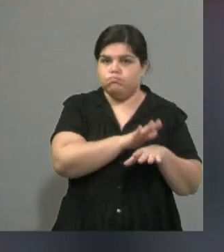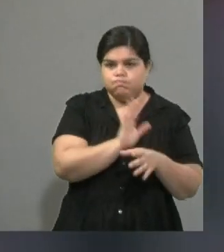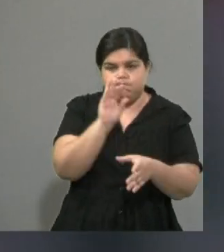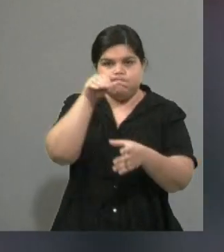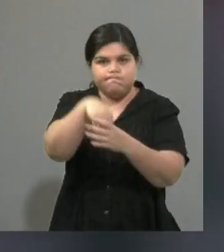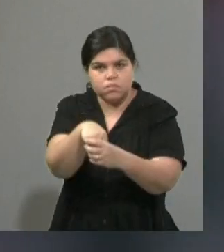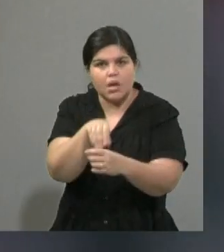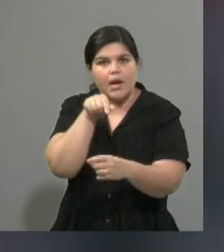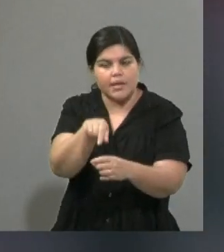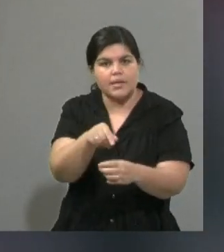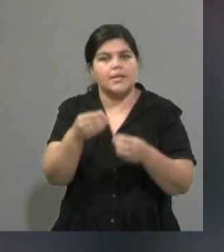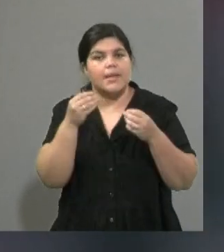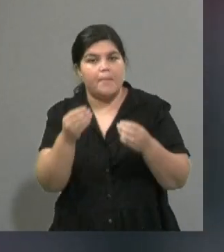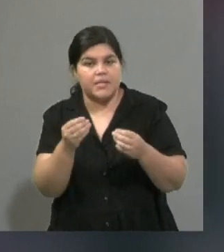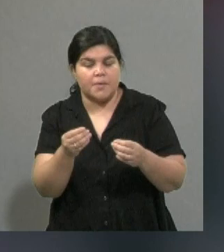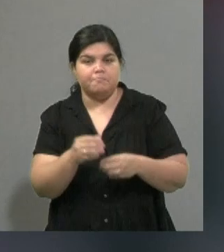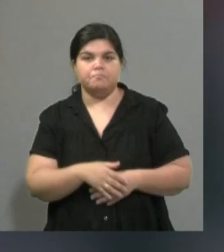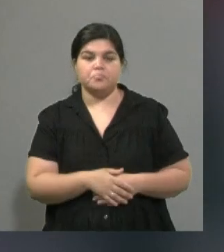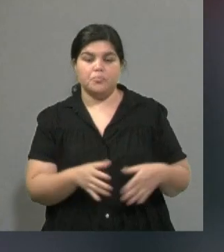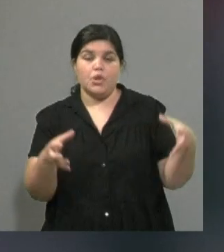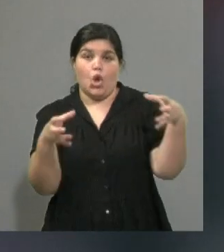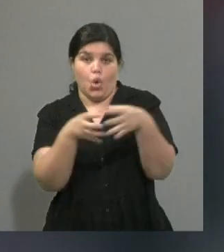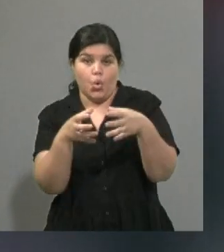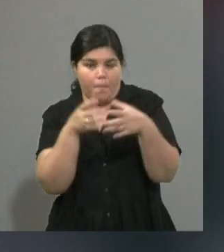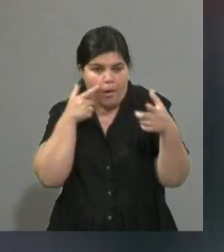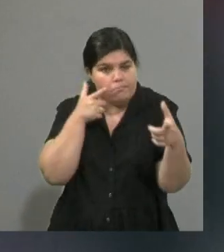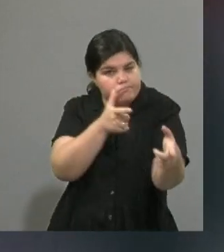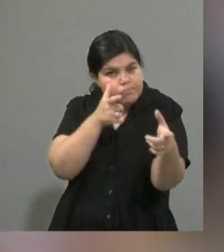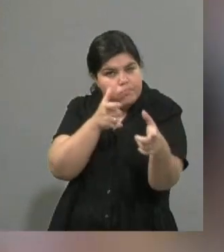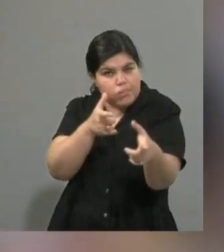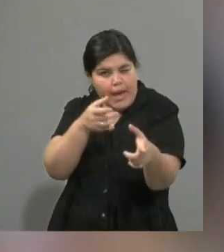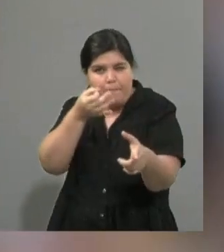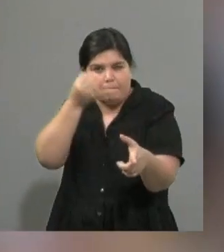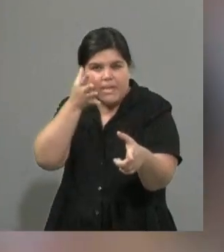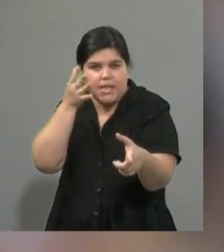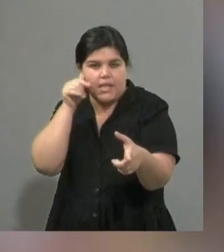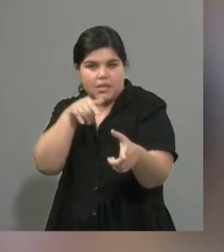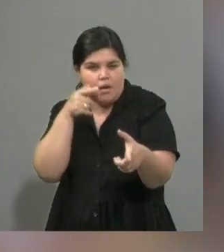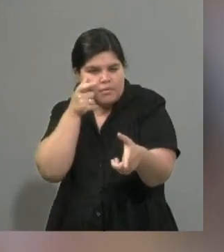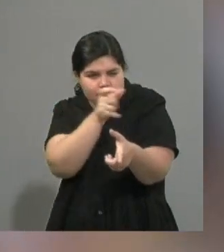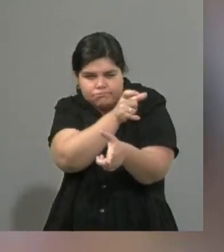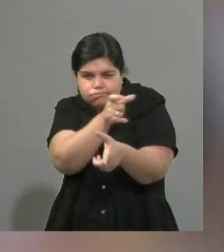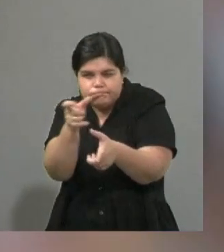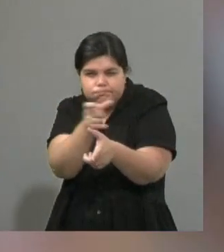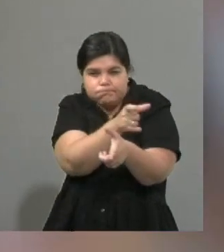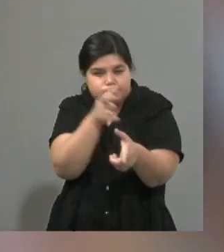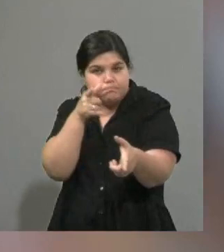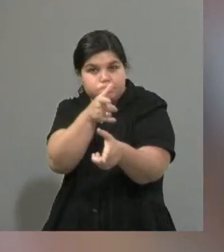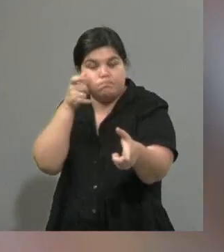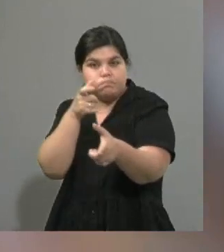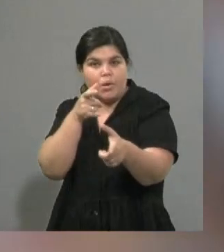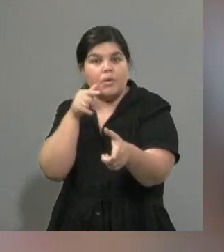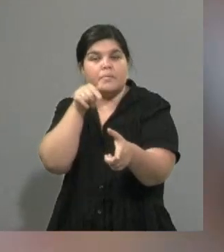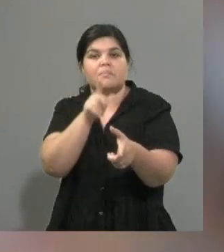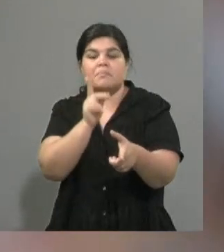Y esto llevó a que un grupo de francotiradores todavía no identificados dispararan hacia donde estaba congregada la